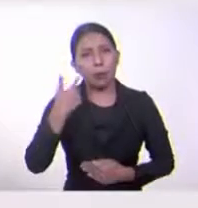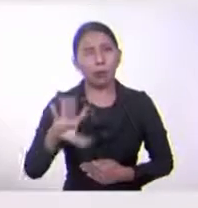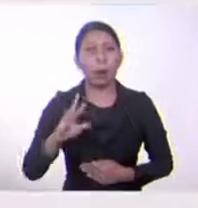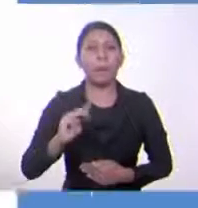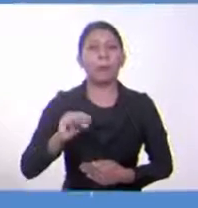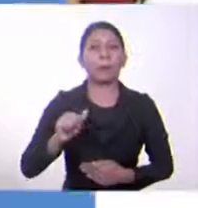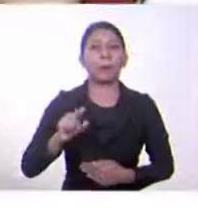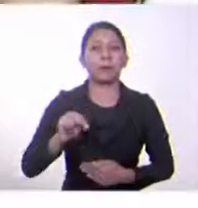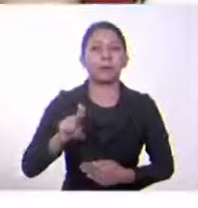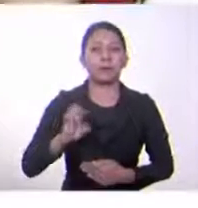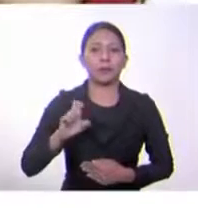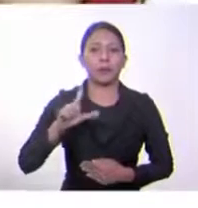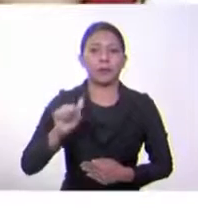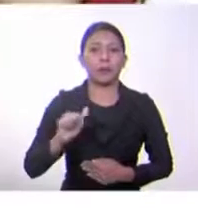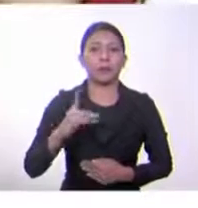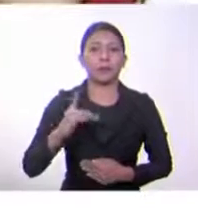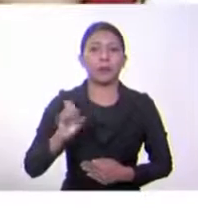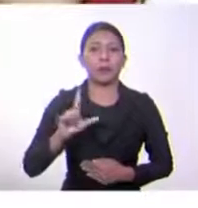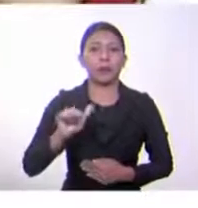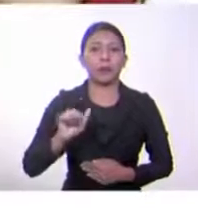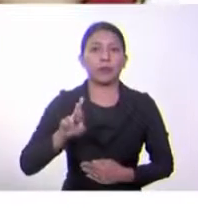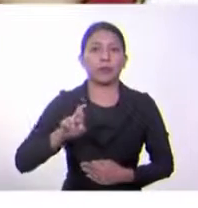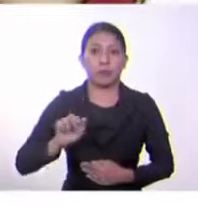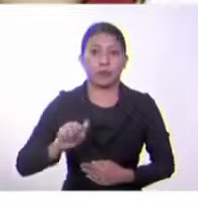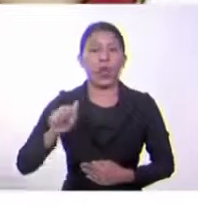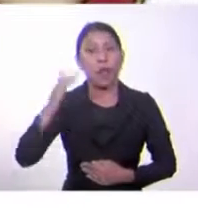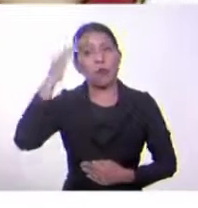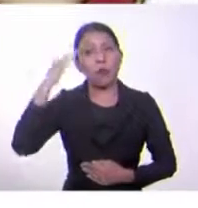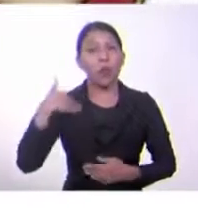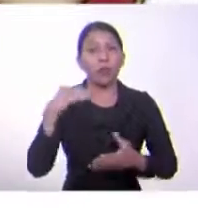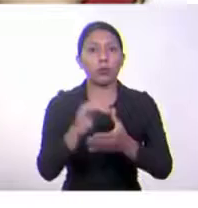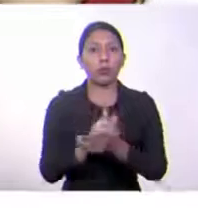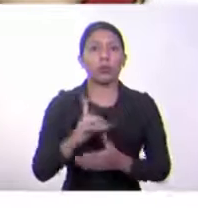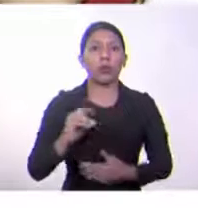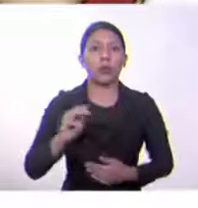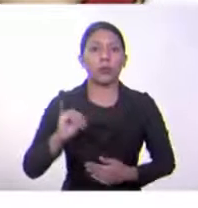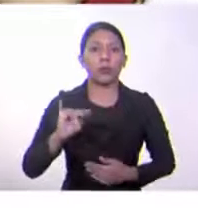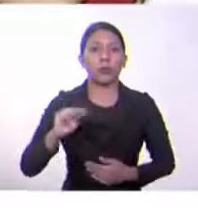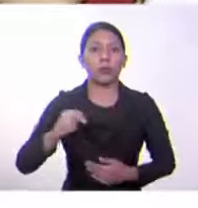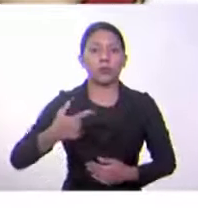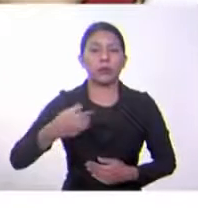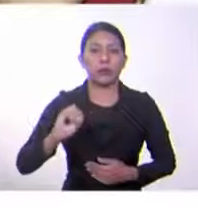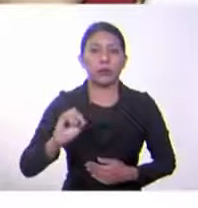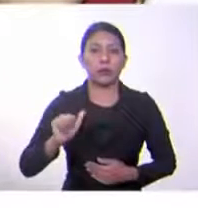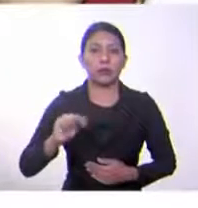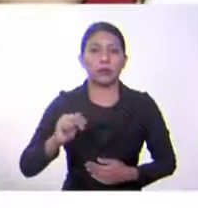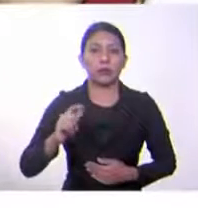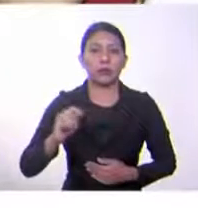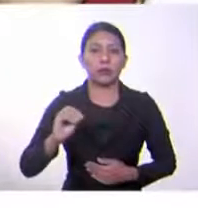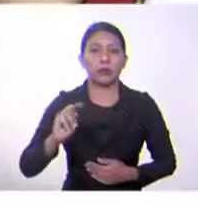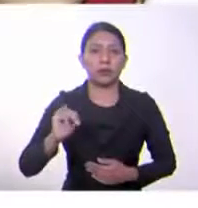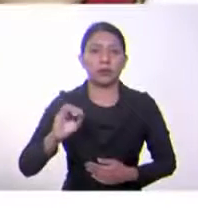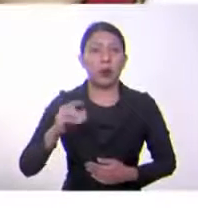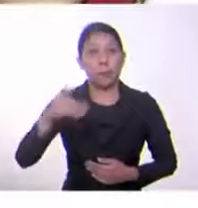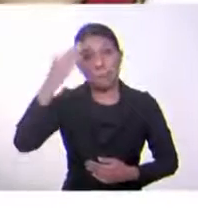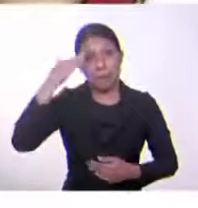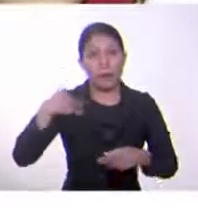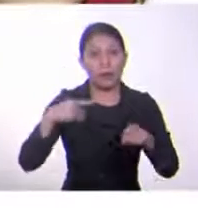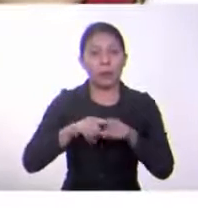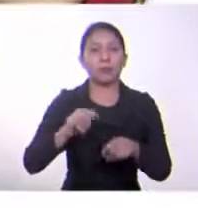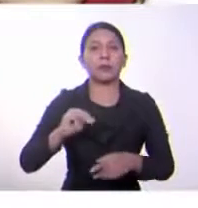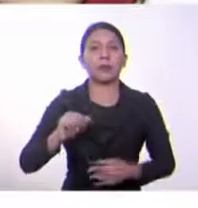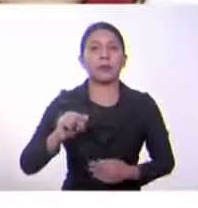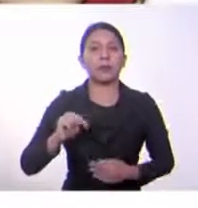Manuela de Lara, que era la esposa de Domingo Antonio de Lara y era la hermana de Manuel José Arce